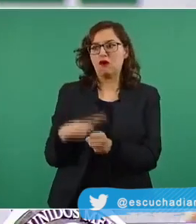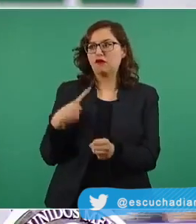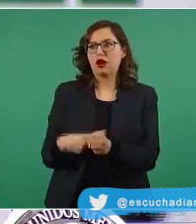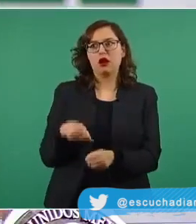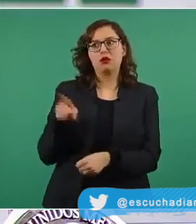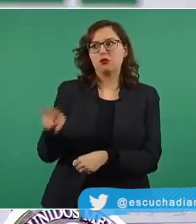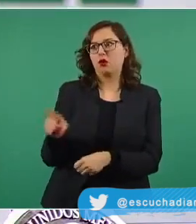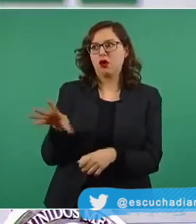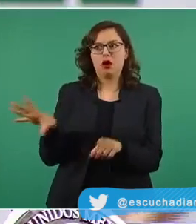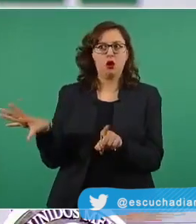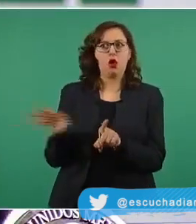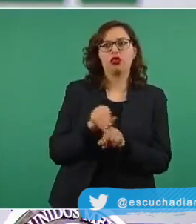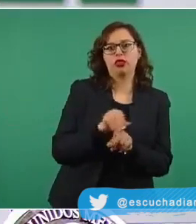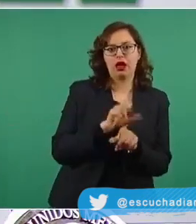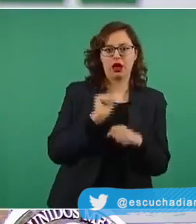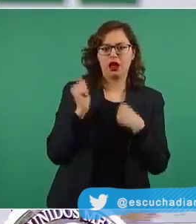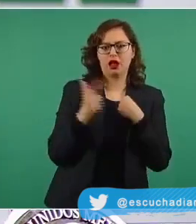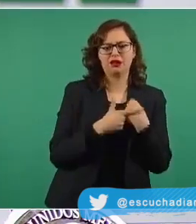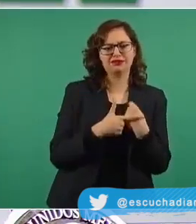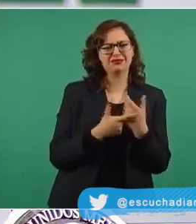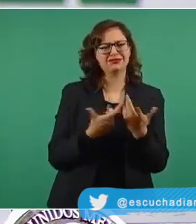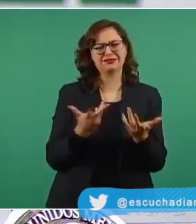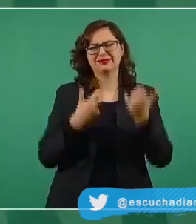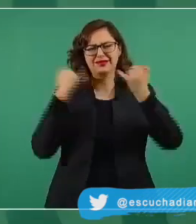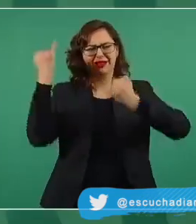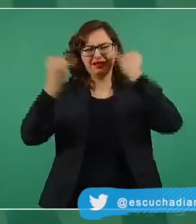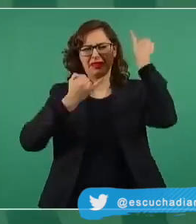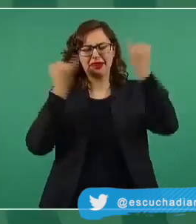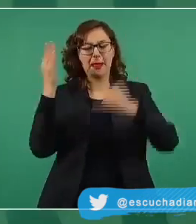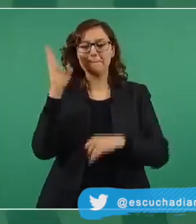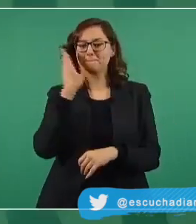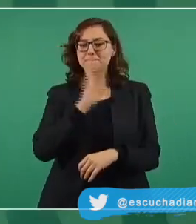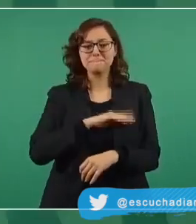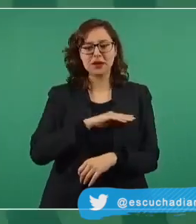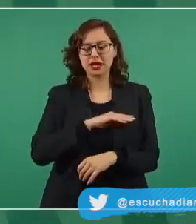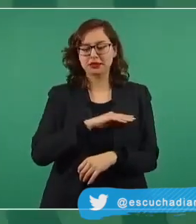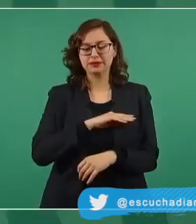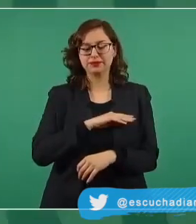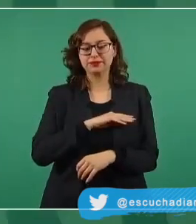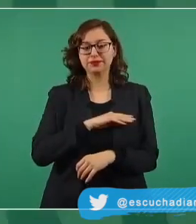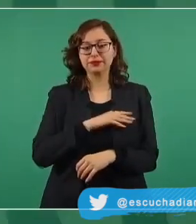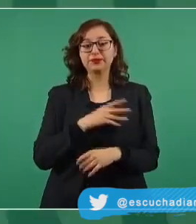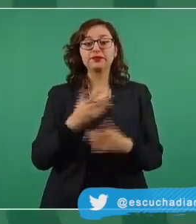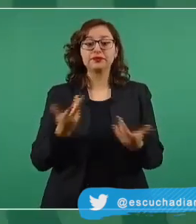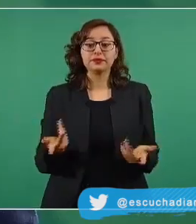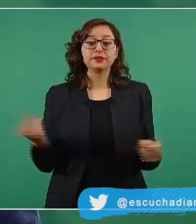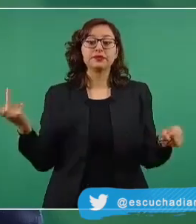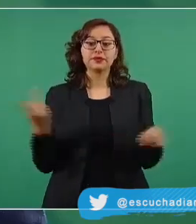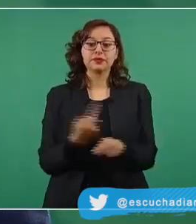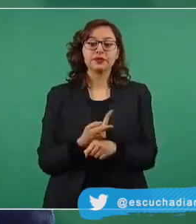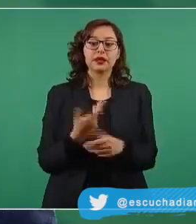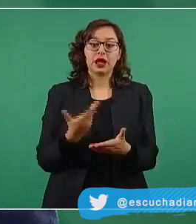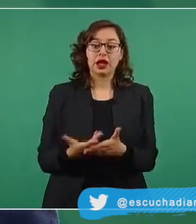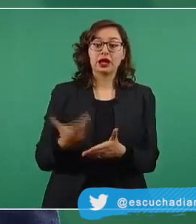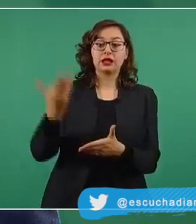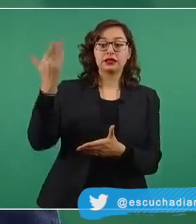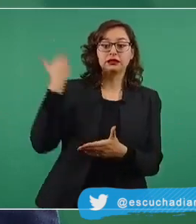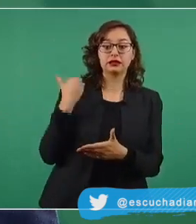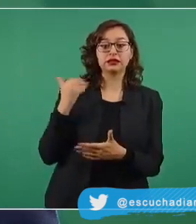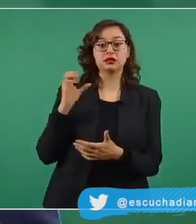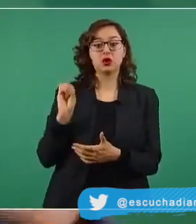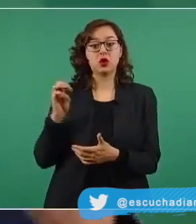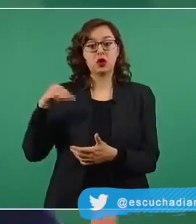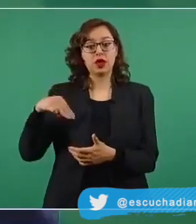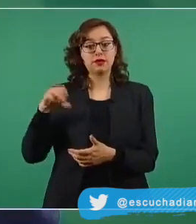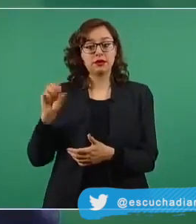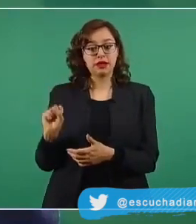de este año. La Ciudad de México, el Estado de México, Sinaloa, Jalisco, Nuevo León y Veracruz, son